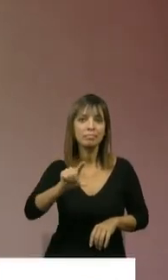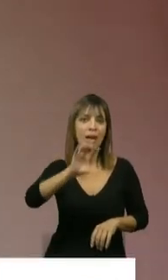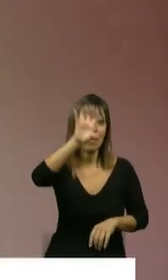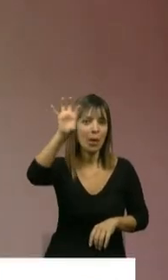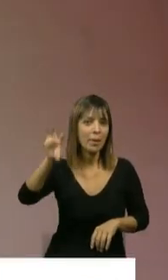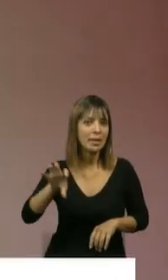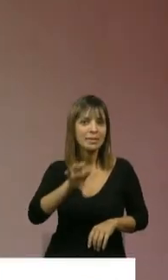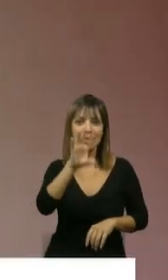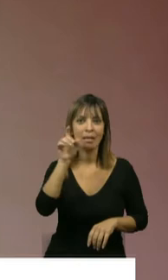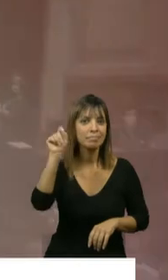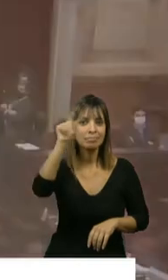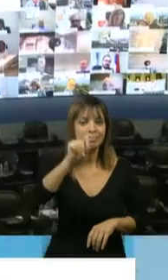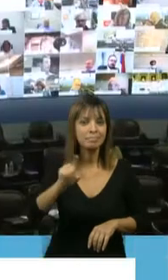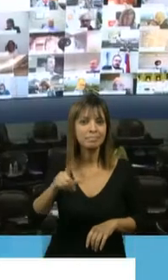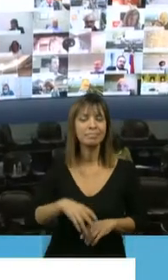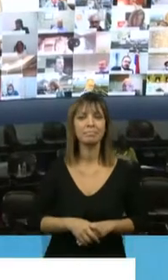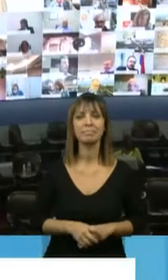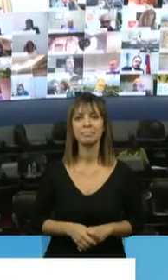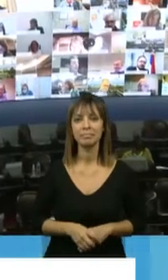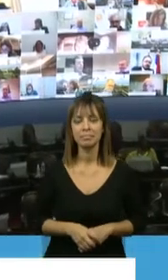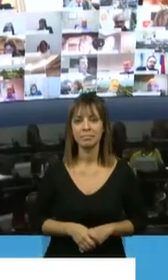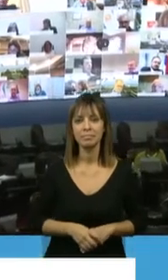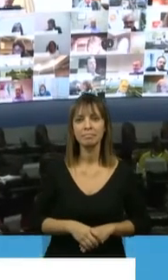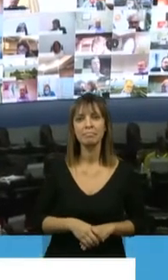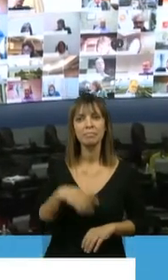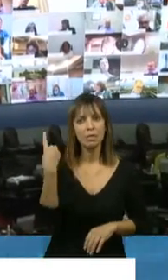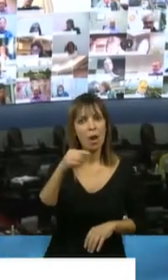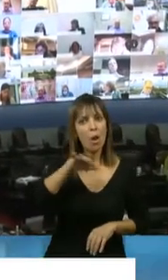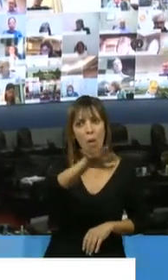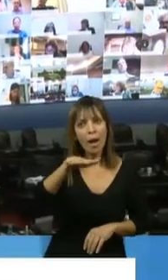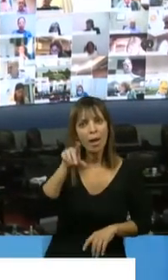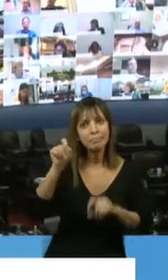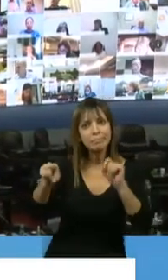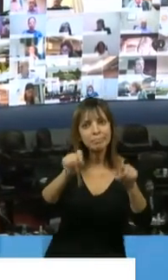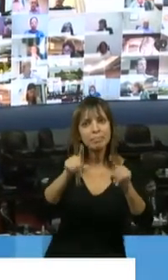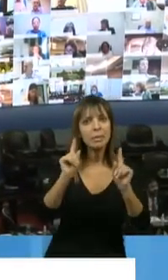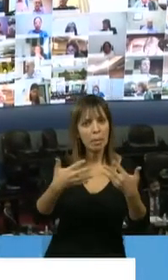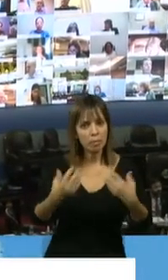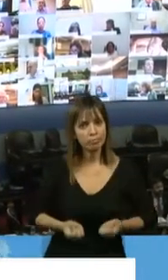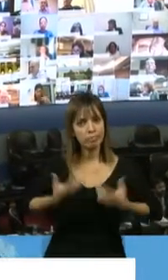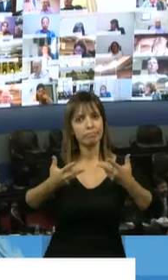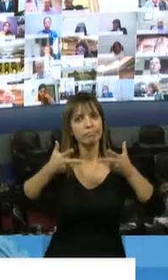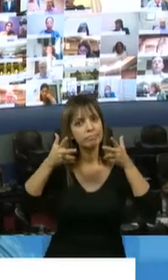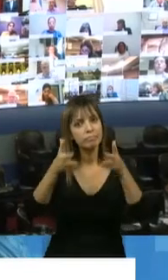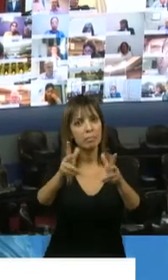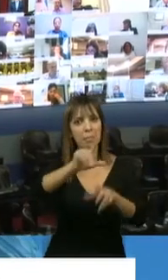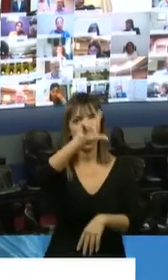nuestras provincias, desde nuestros lugares también poder expresarnos para todo el país